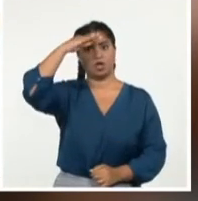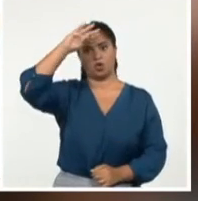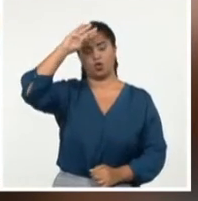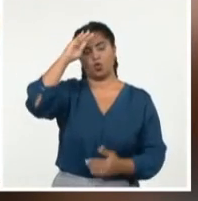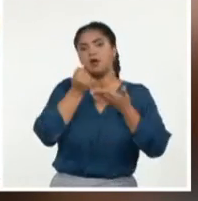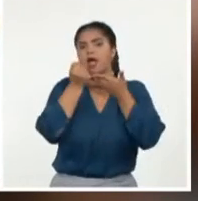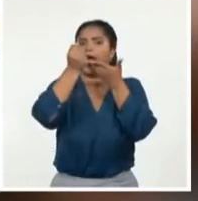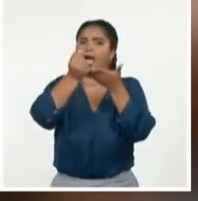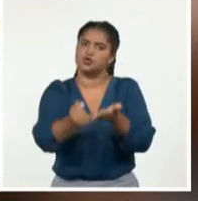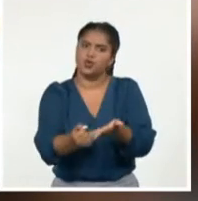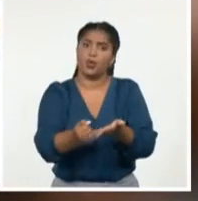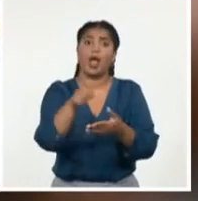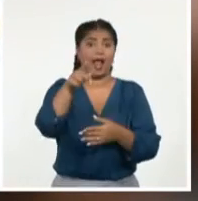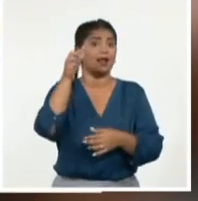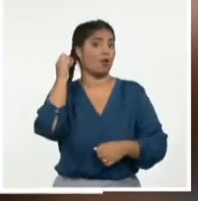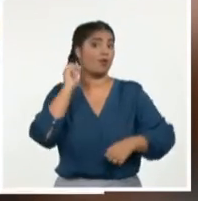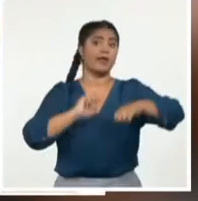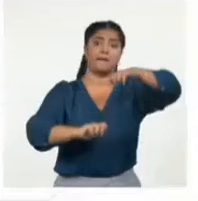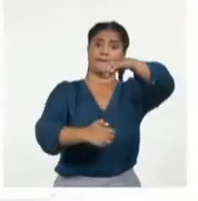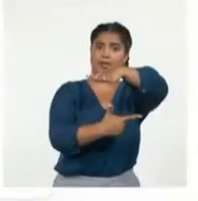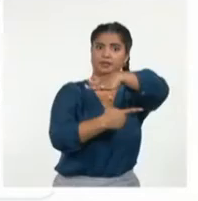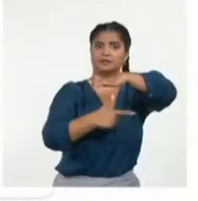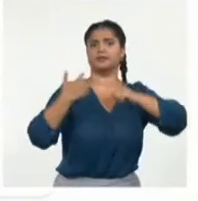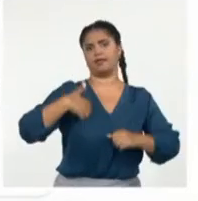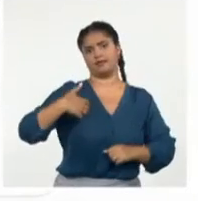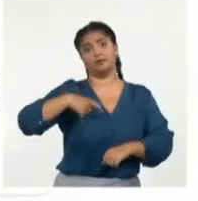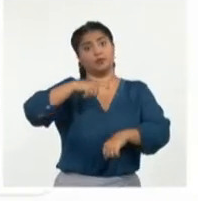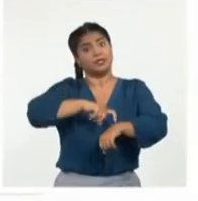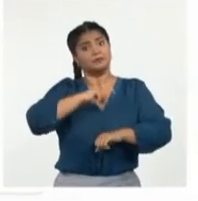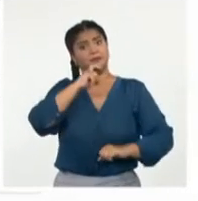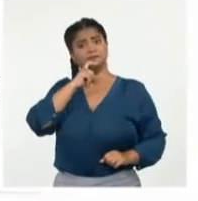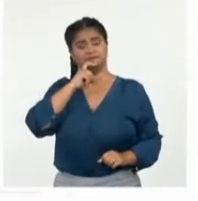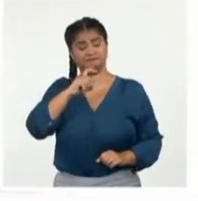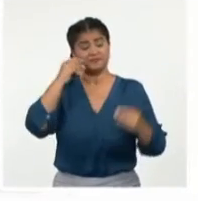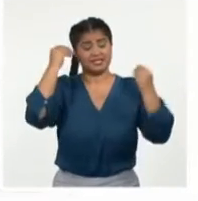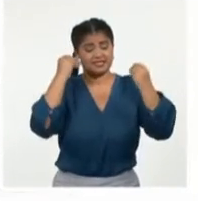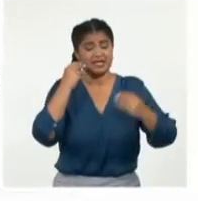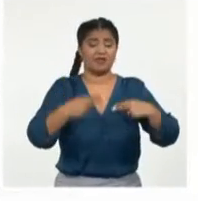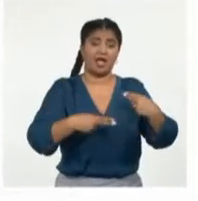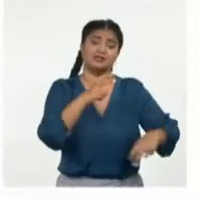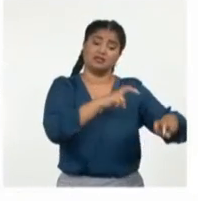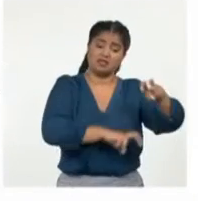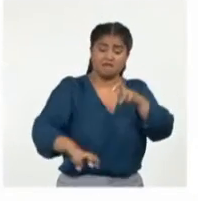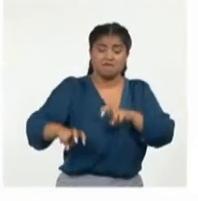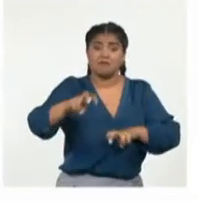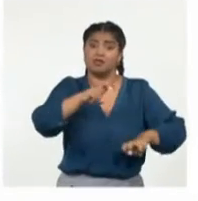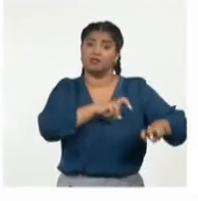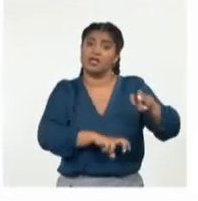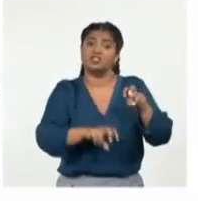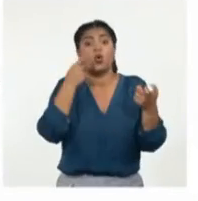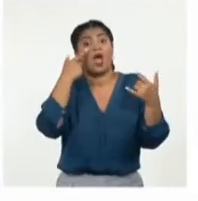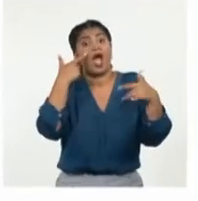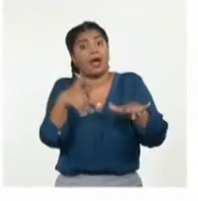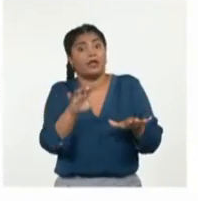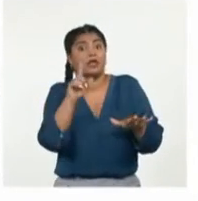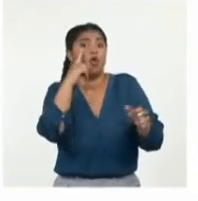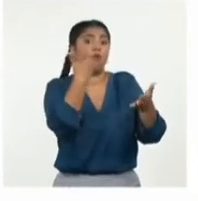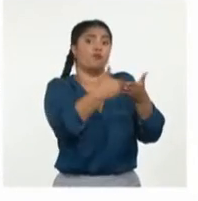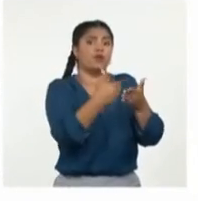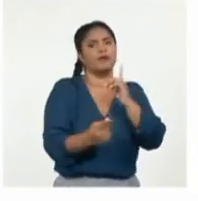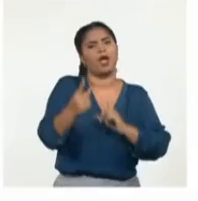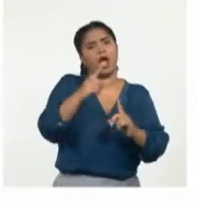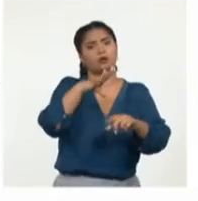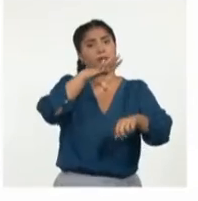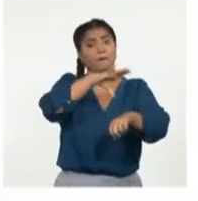brindado apoyo a la vicepresidenta argentina en medio del juicio políticamente motivado que busca proscribirla y condenarla